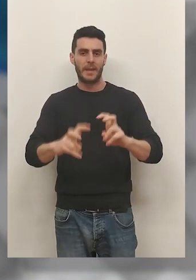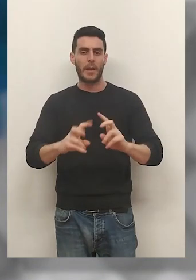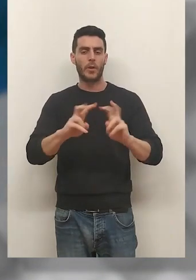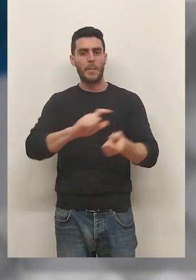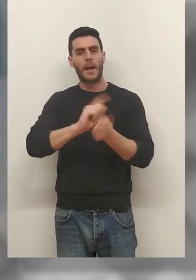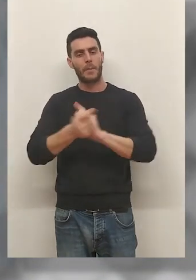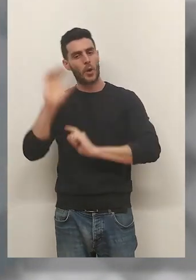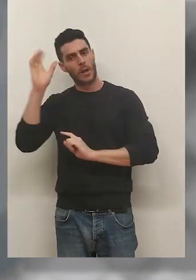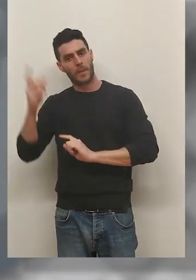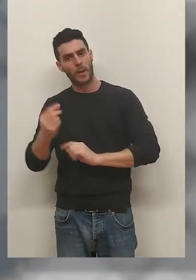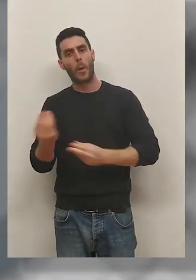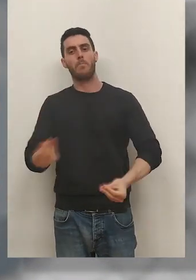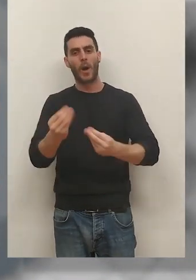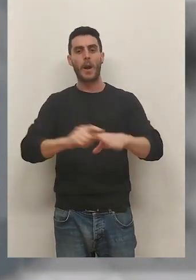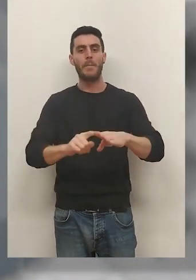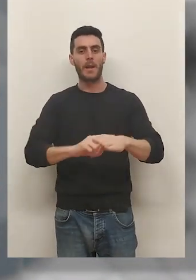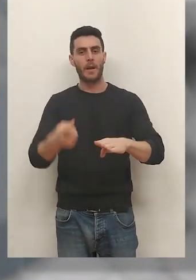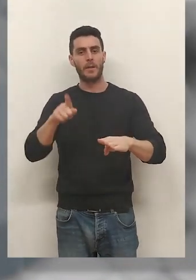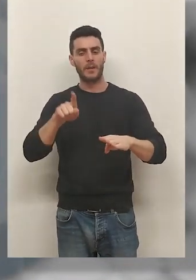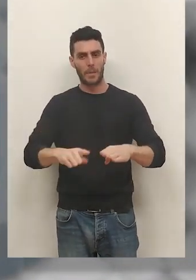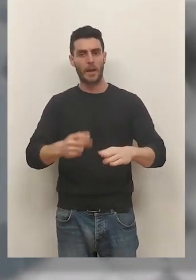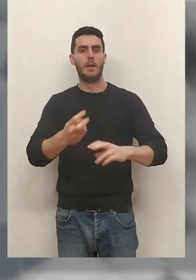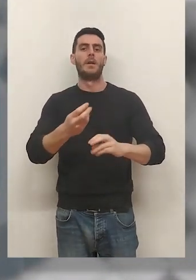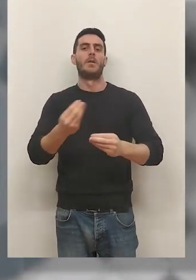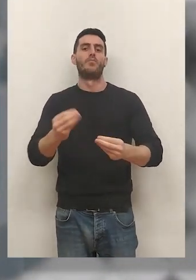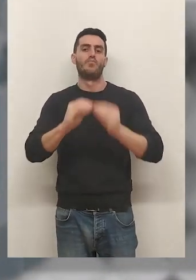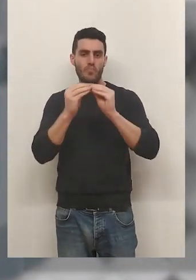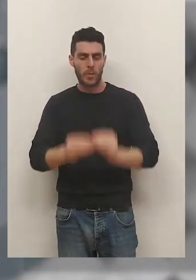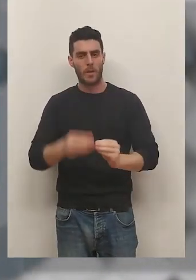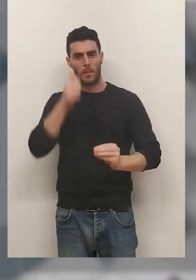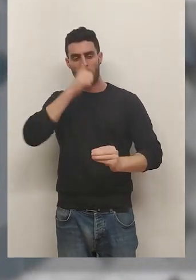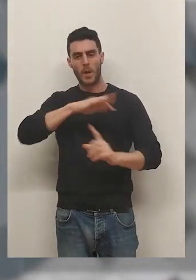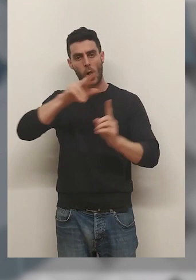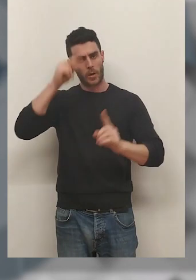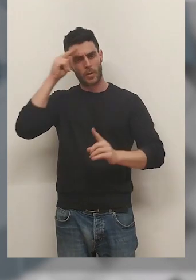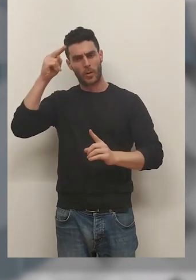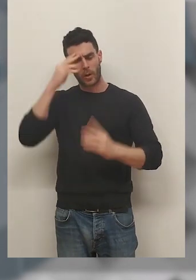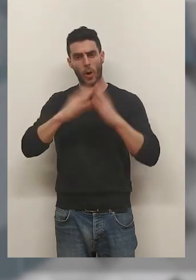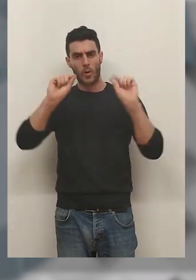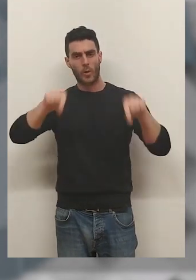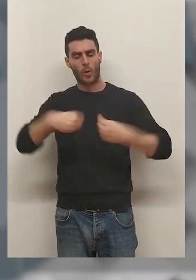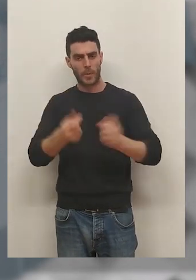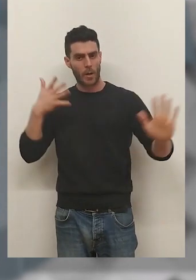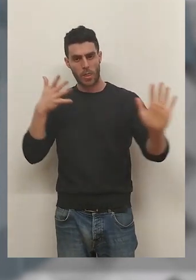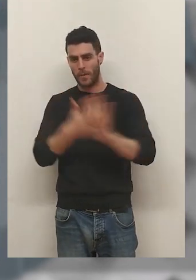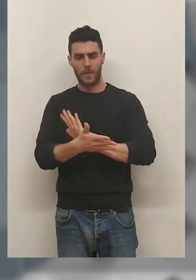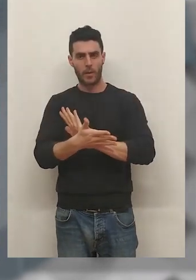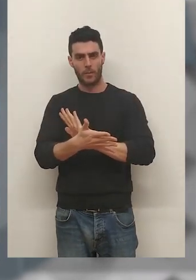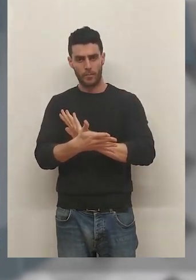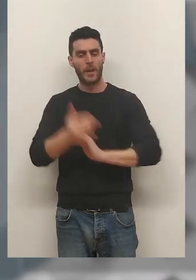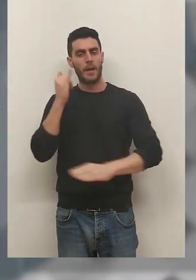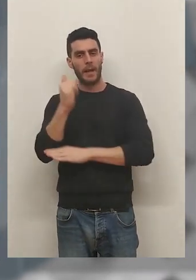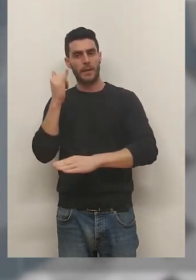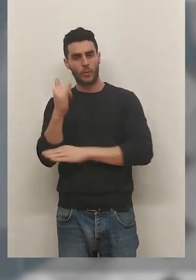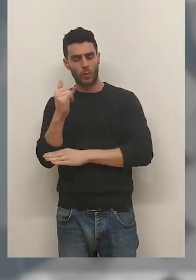al cambio climático, la mejora de variedades o la elaboración de vinos ecológicos. El convenio, con una duración indefinida, garantiza la financiación del